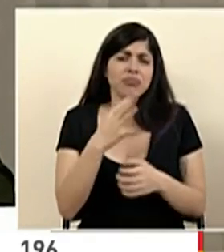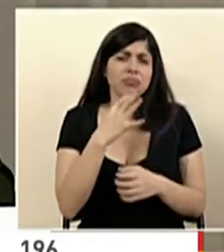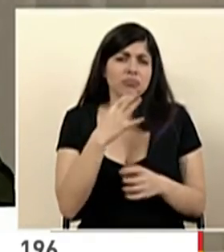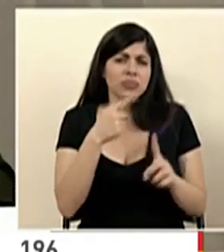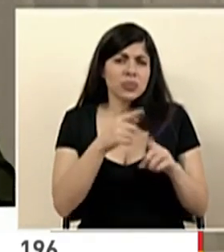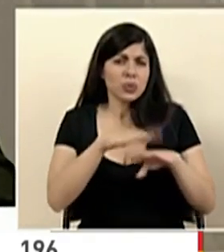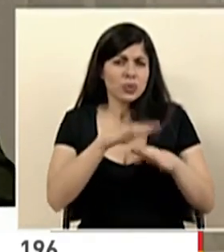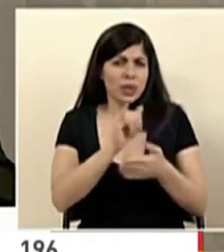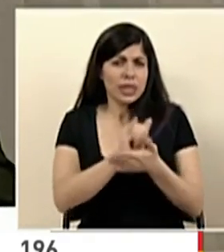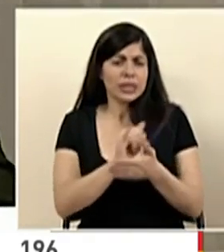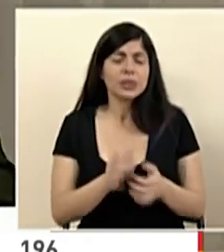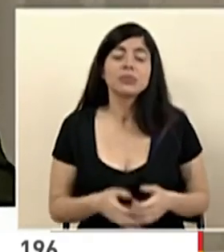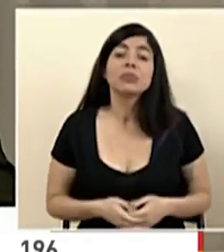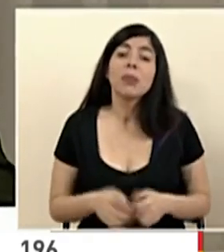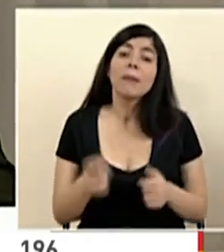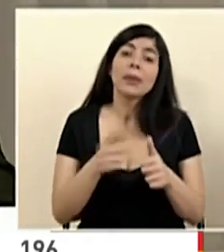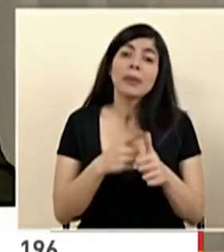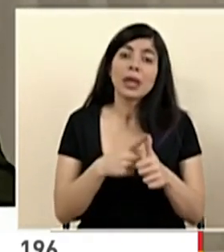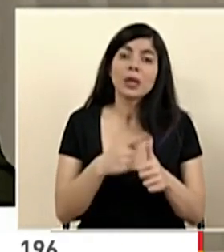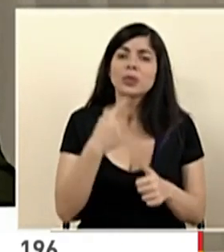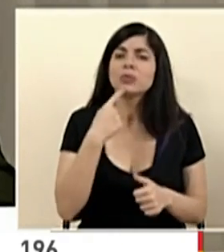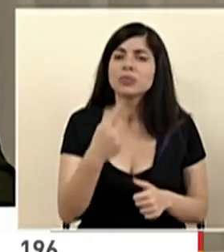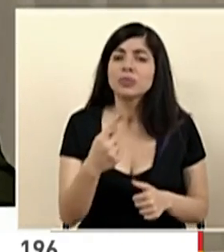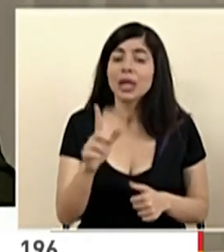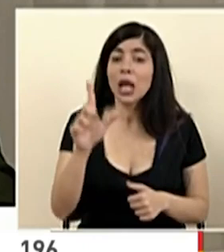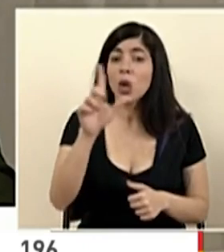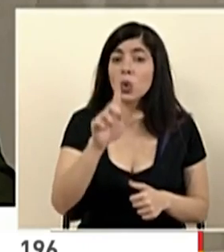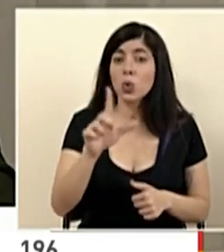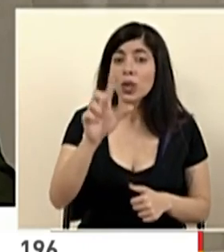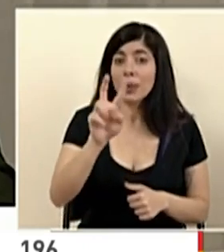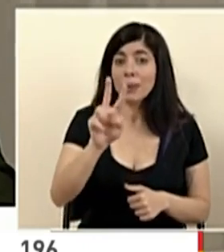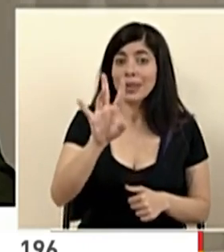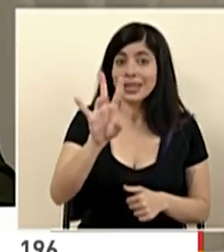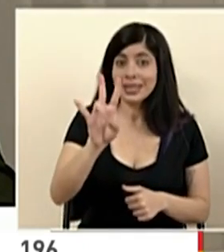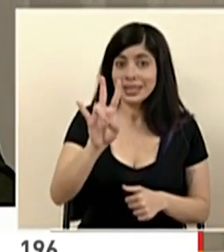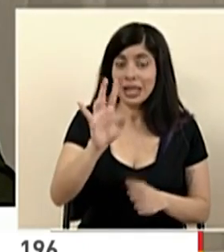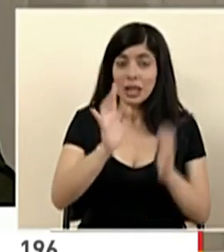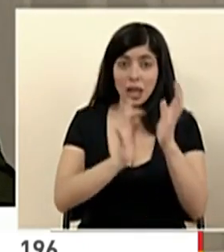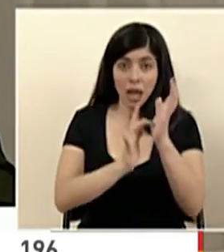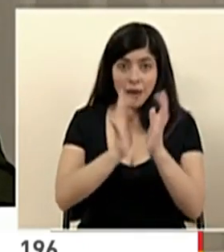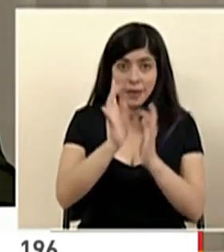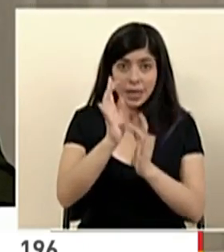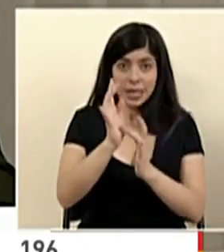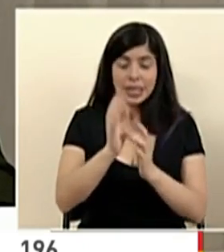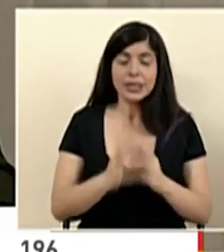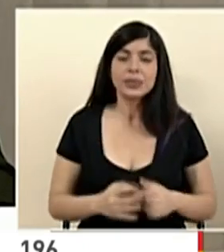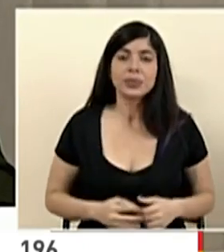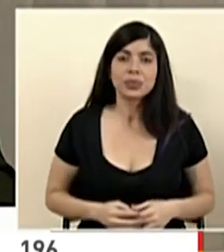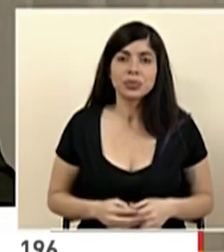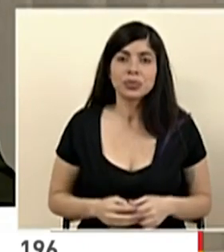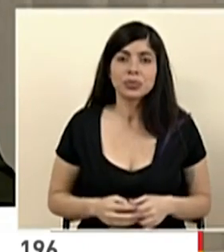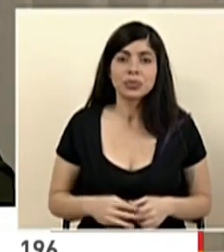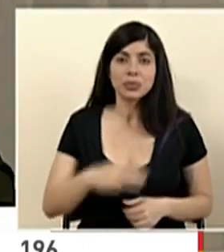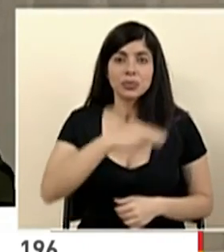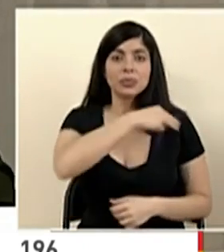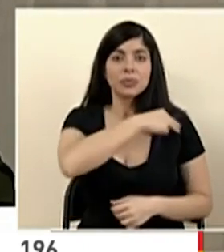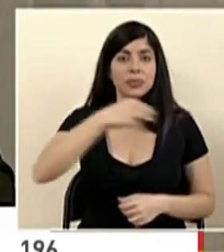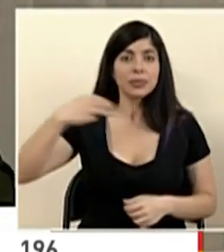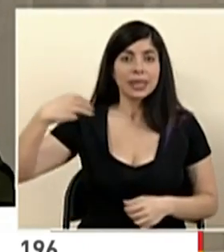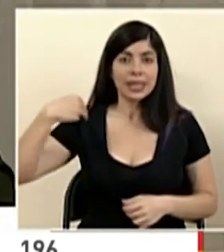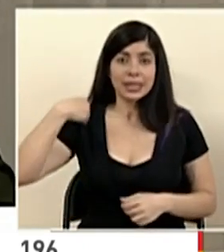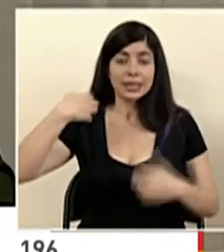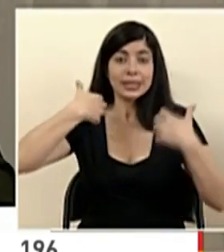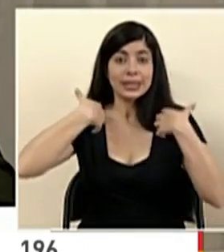referirme a ello. Primero decir que el lunes 27 de abril, el Ministro